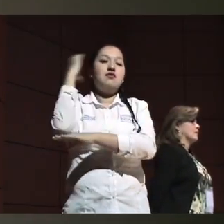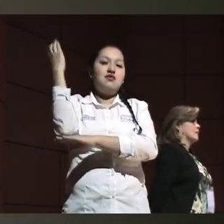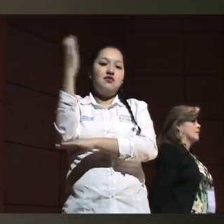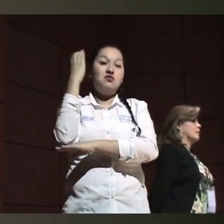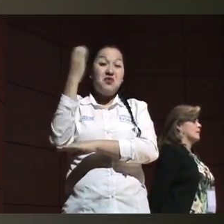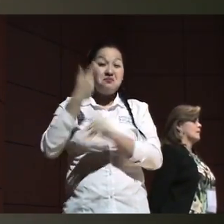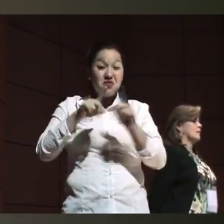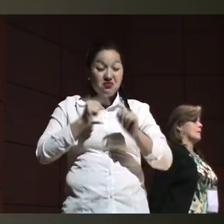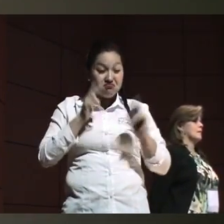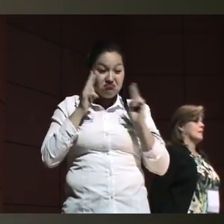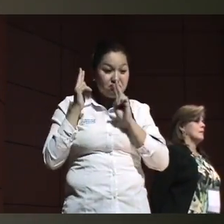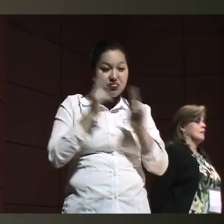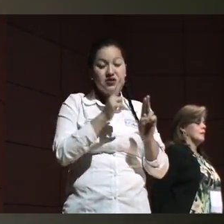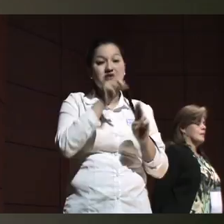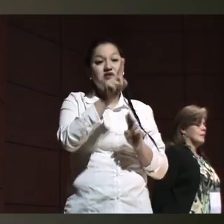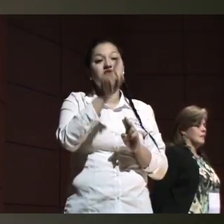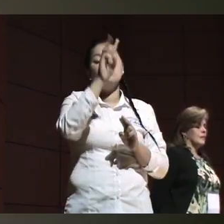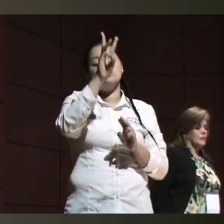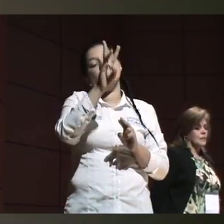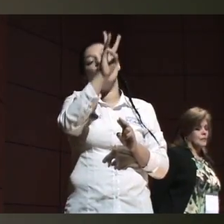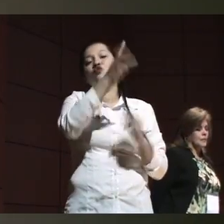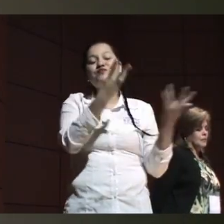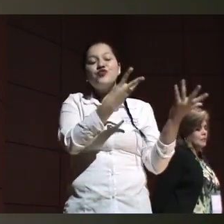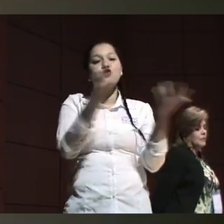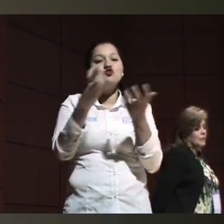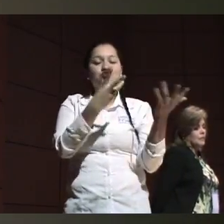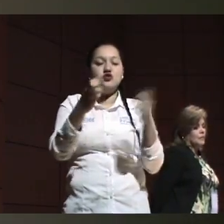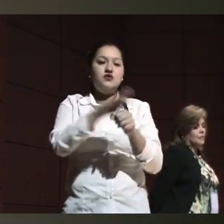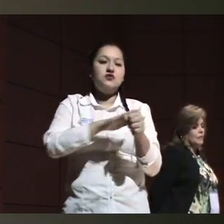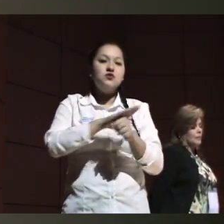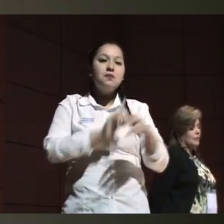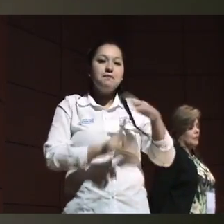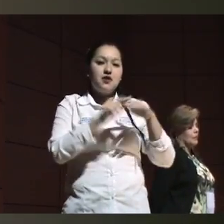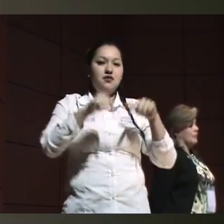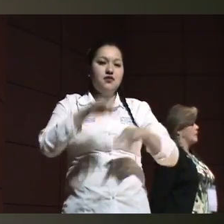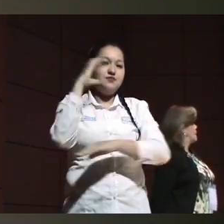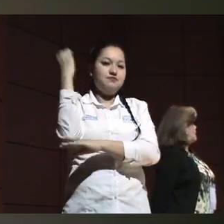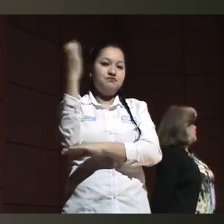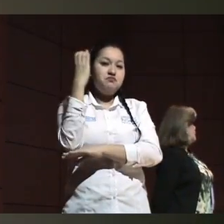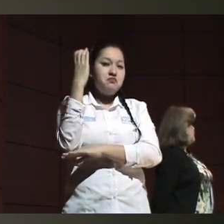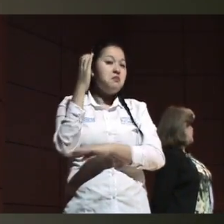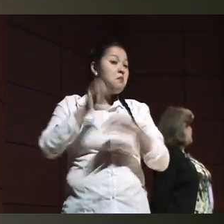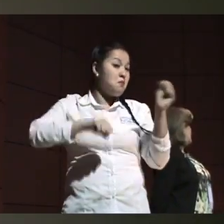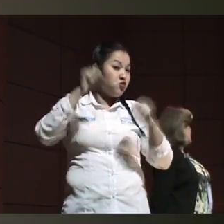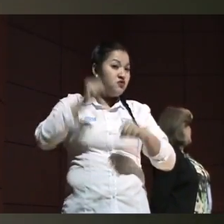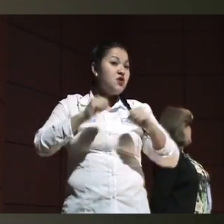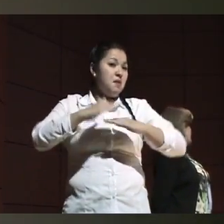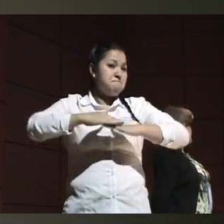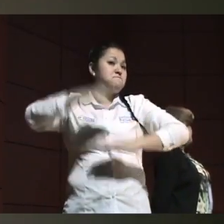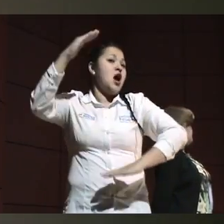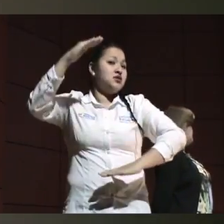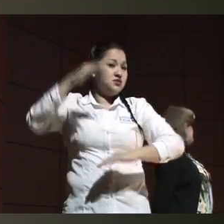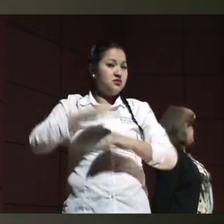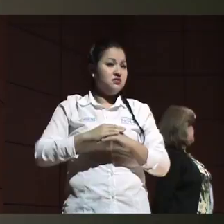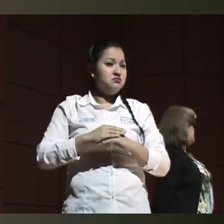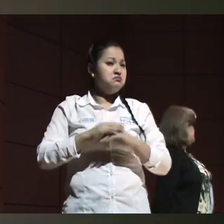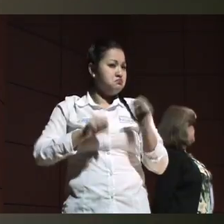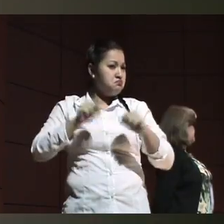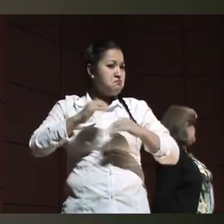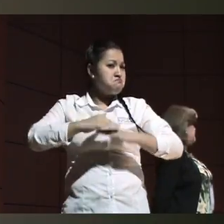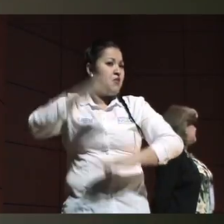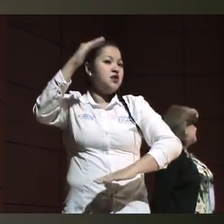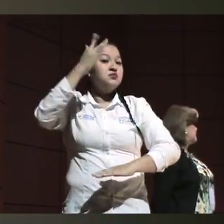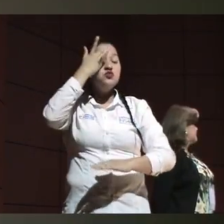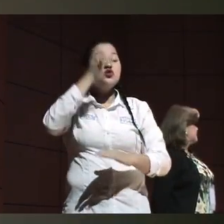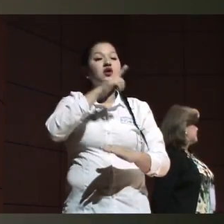pero también reconocemos que esos 800 casos pueden ser más. Primero porque hay unos subregistros. Como todos sabemos, el